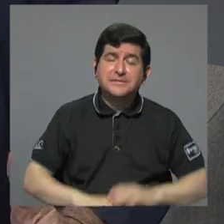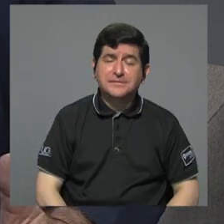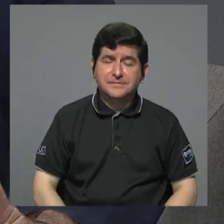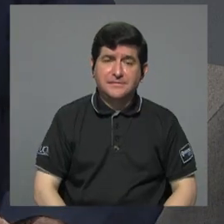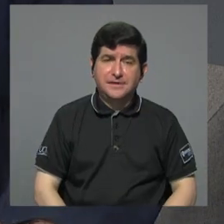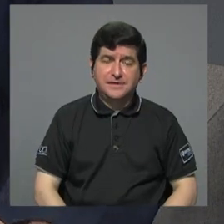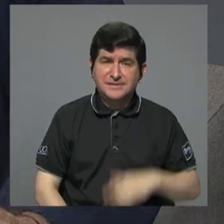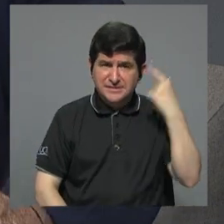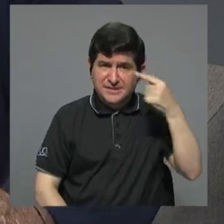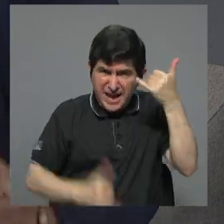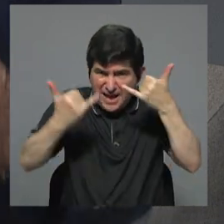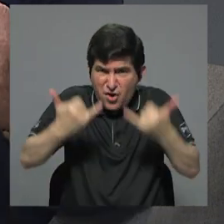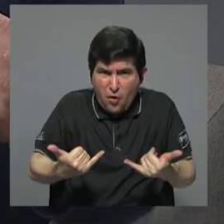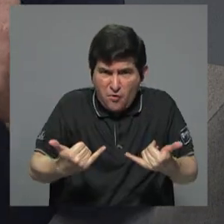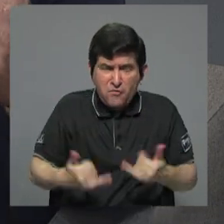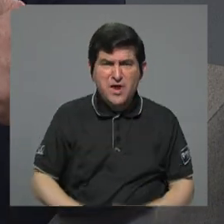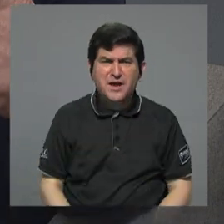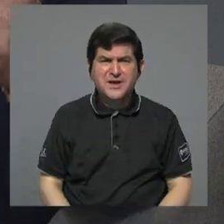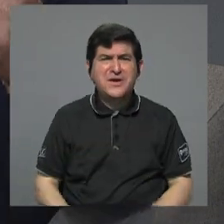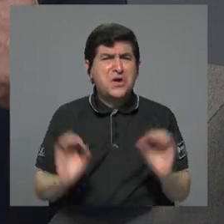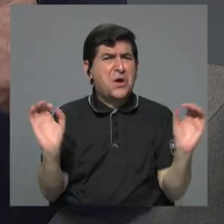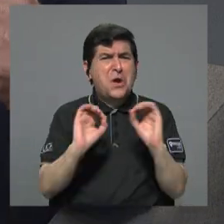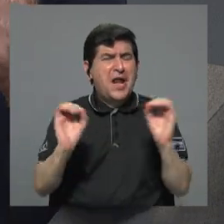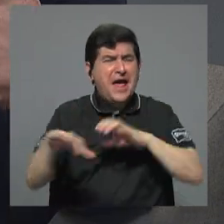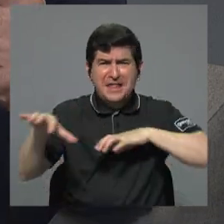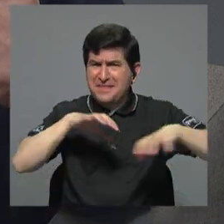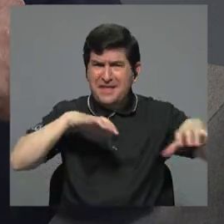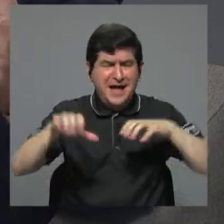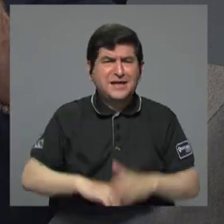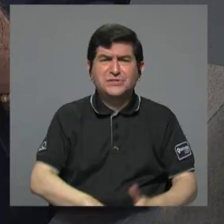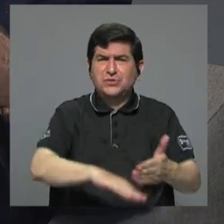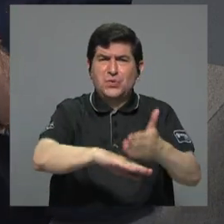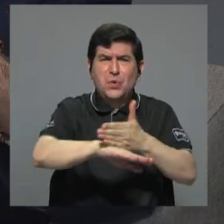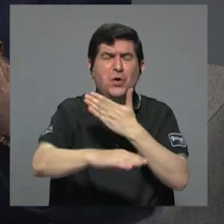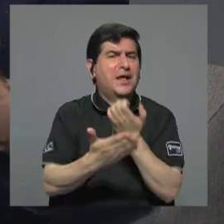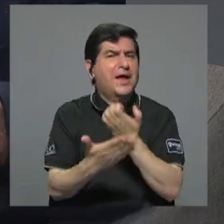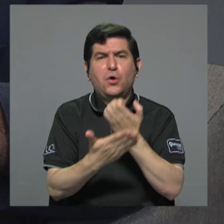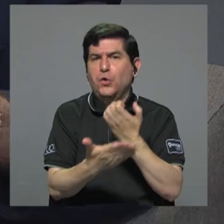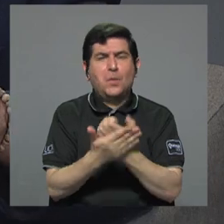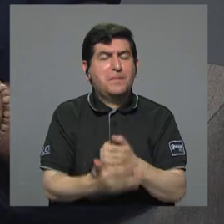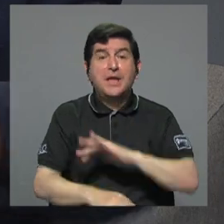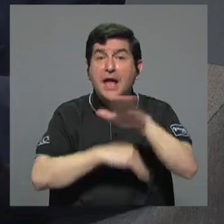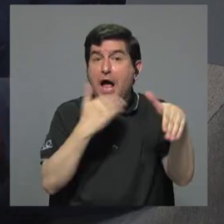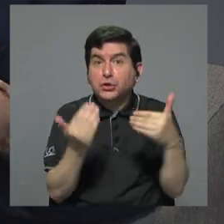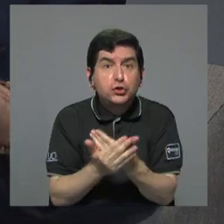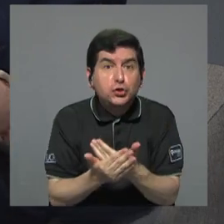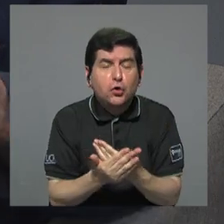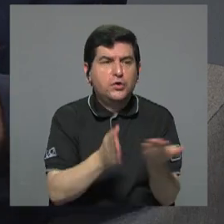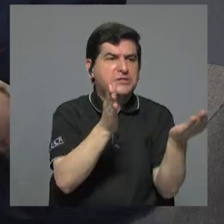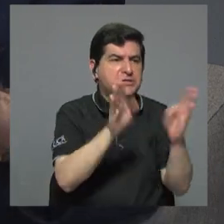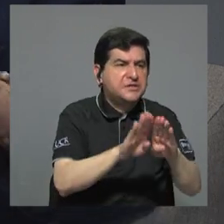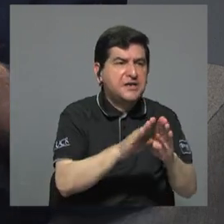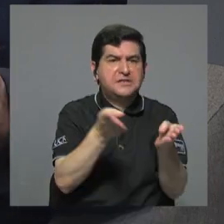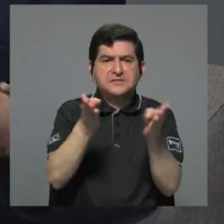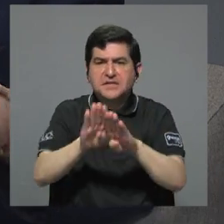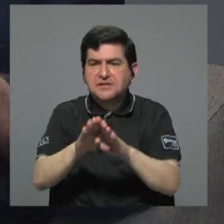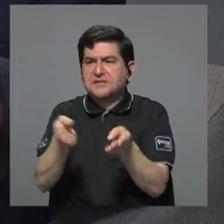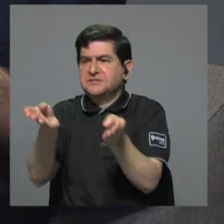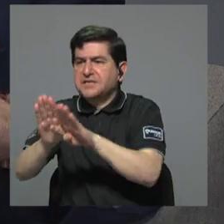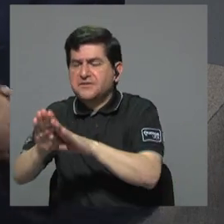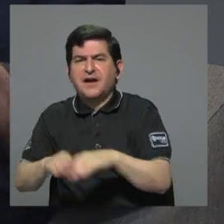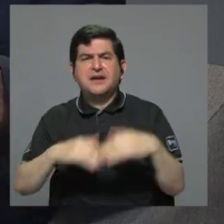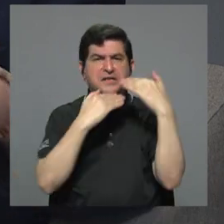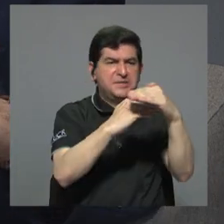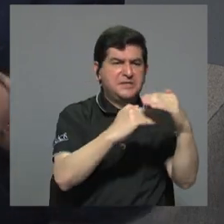mire, este gobierno no ha hecho una sola acción para crecer la economía. Todos han sido cerrar, cerrar, cerrar,